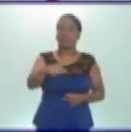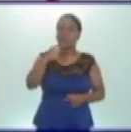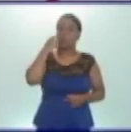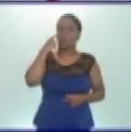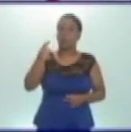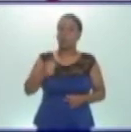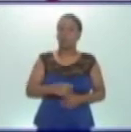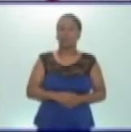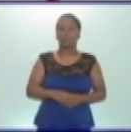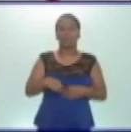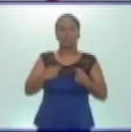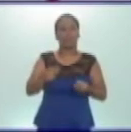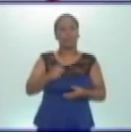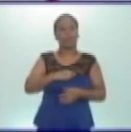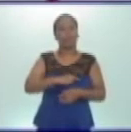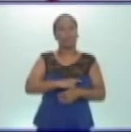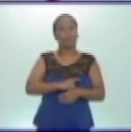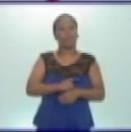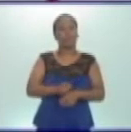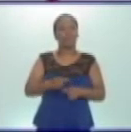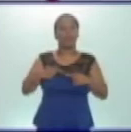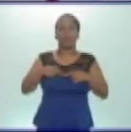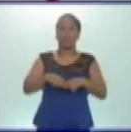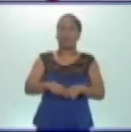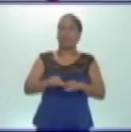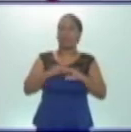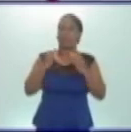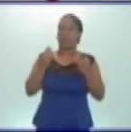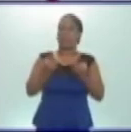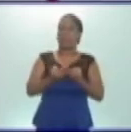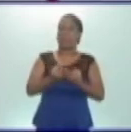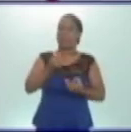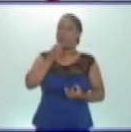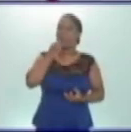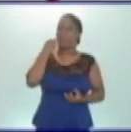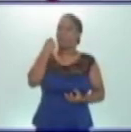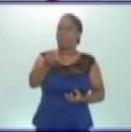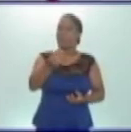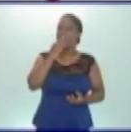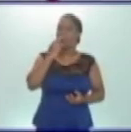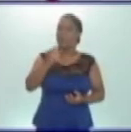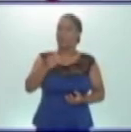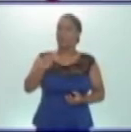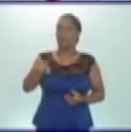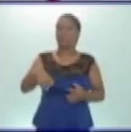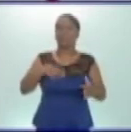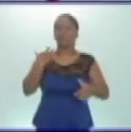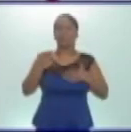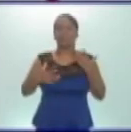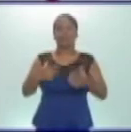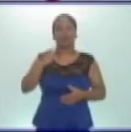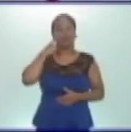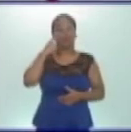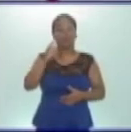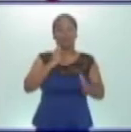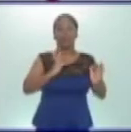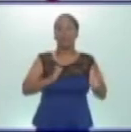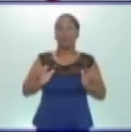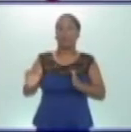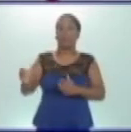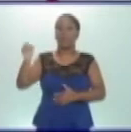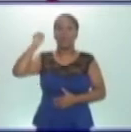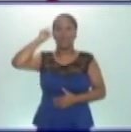Se las dejo unos minutos para que juntos, en familia, estén resolviendo la actividad. Fíjense que consiste en ordenar las ideas